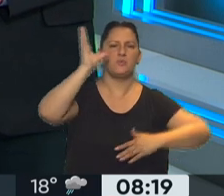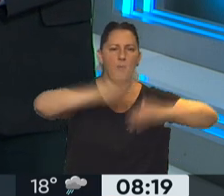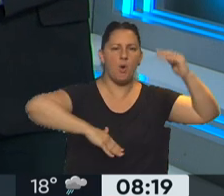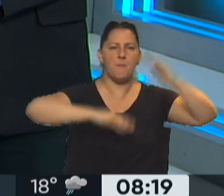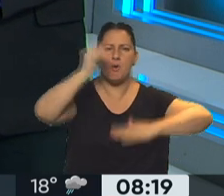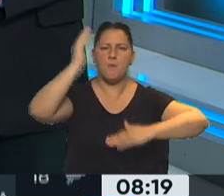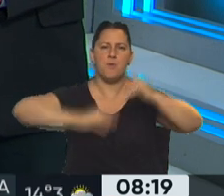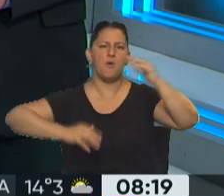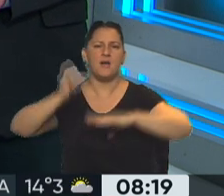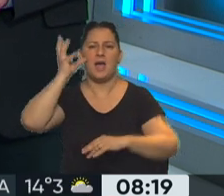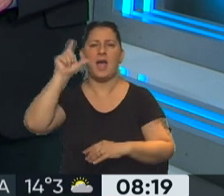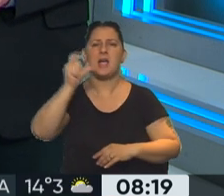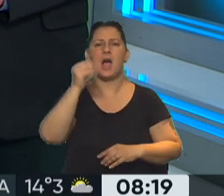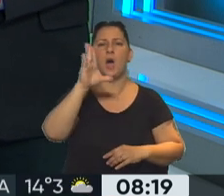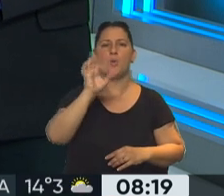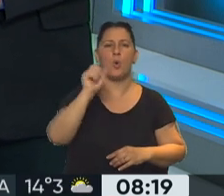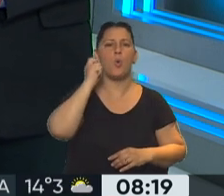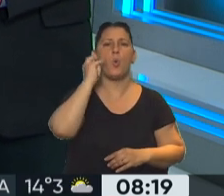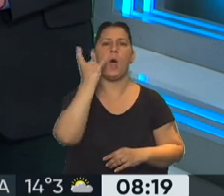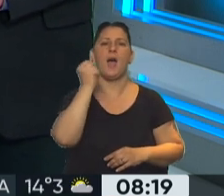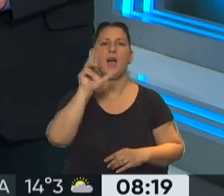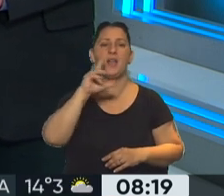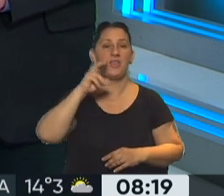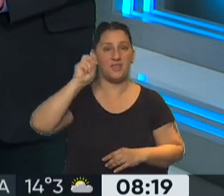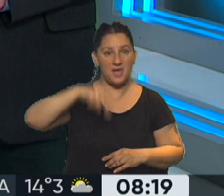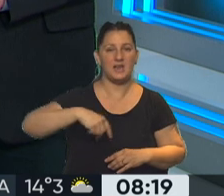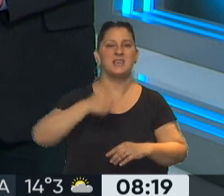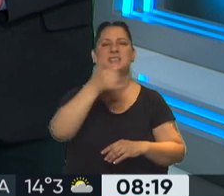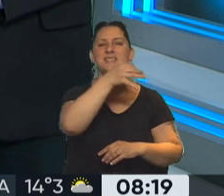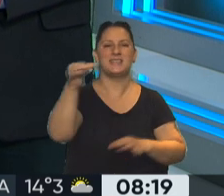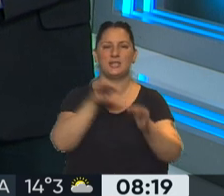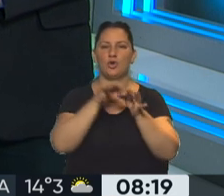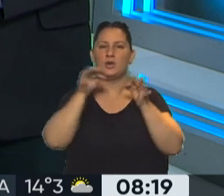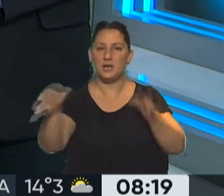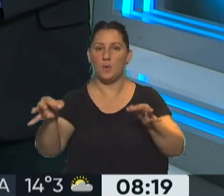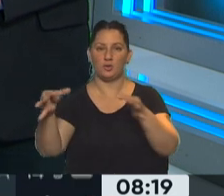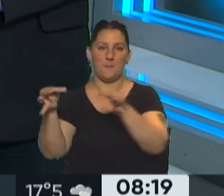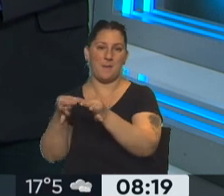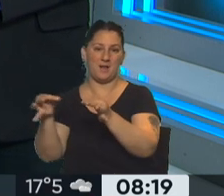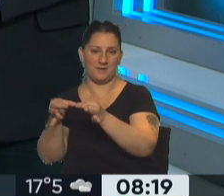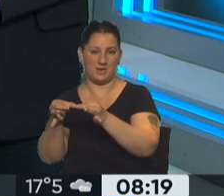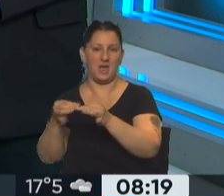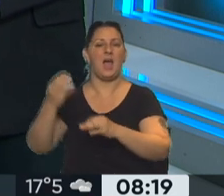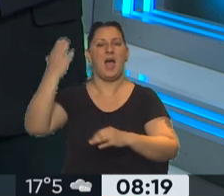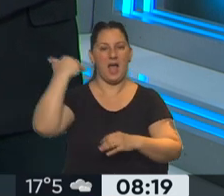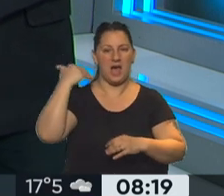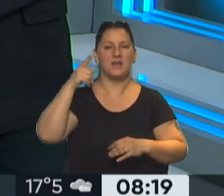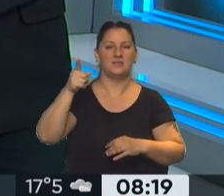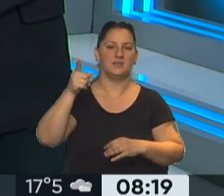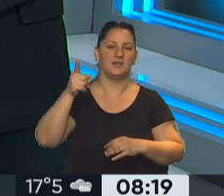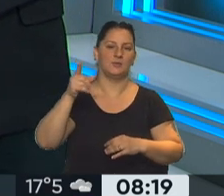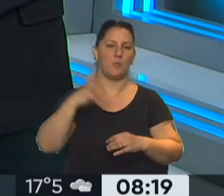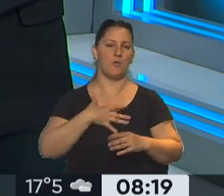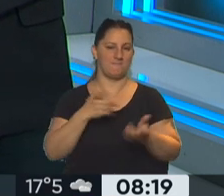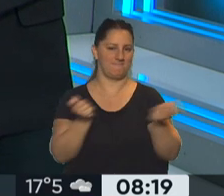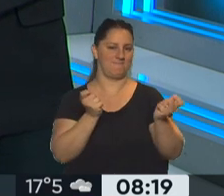pública. Cabo Guardián, lo acabas de escuchar, está a 600 kilómetros de las Islas Malvinas. Era también una cuestión de